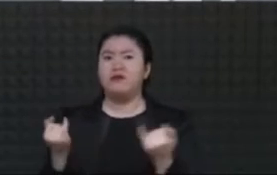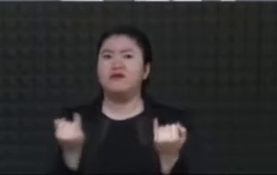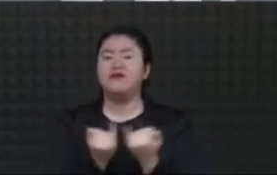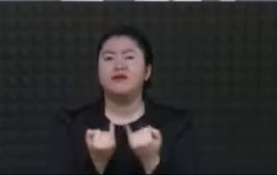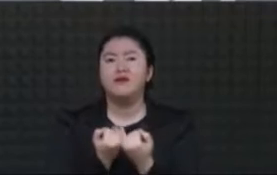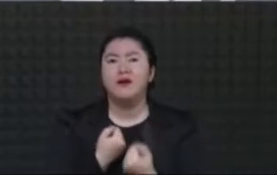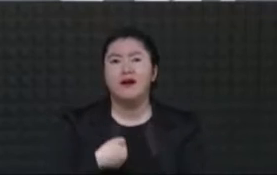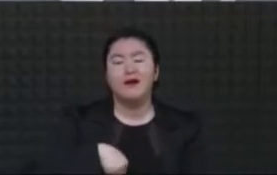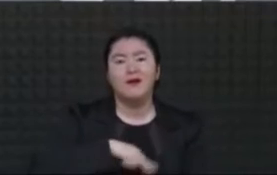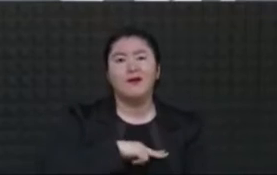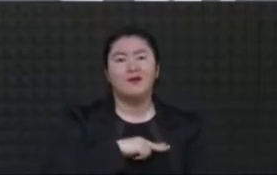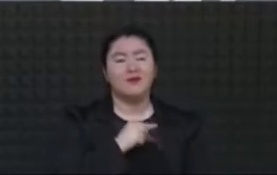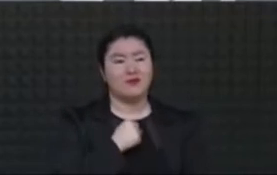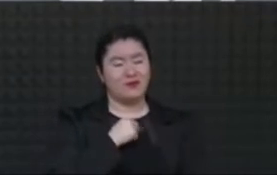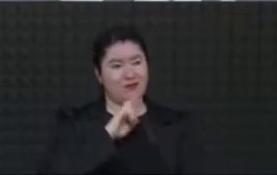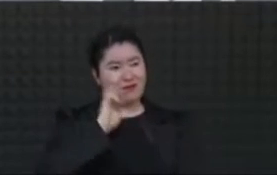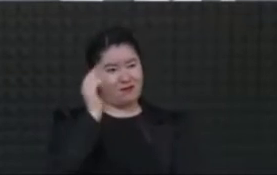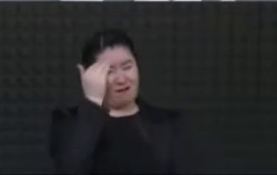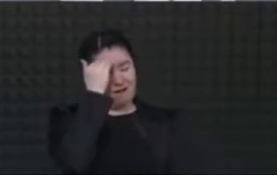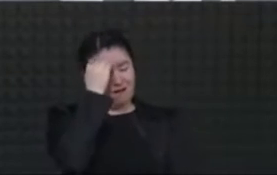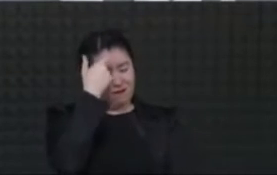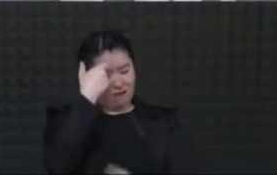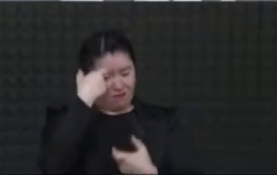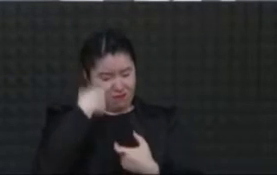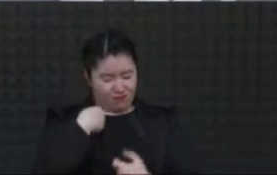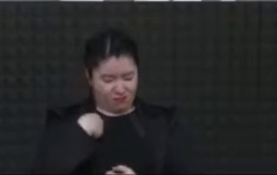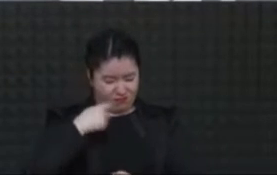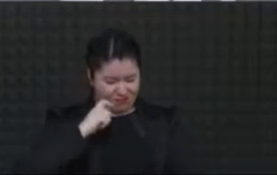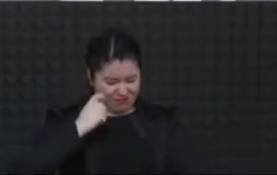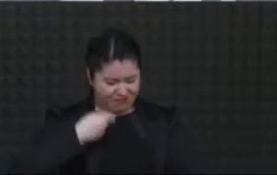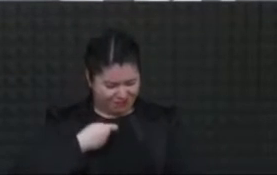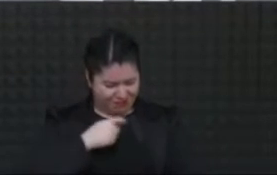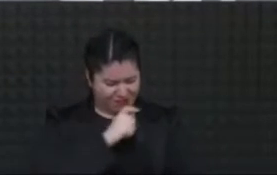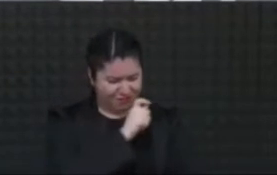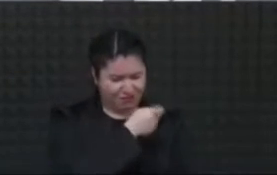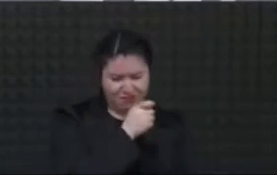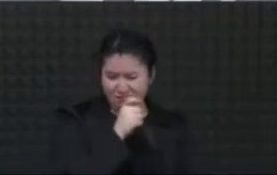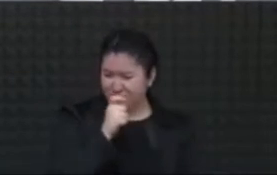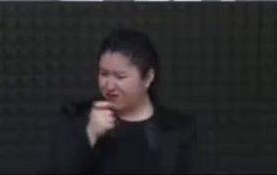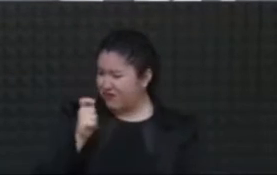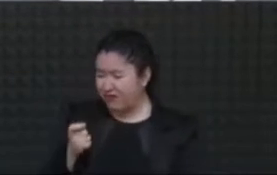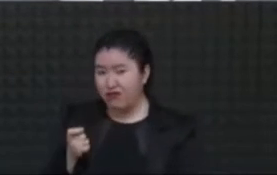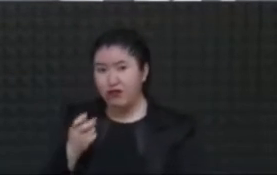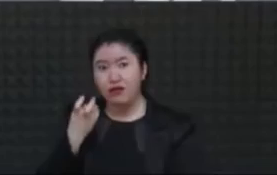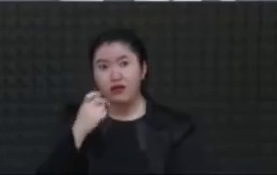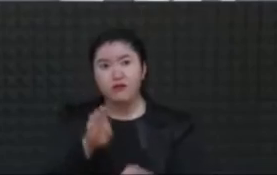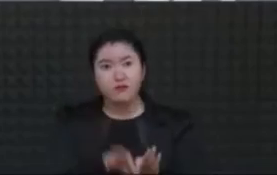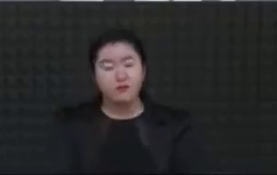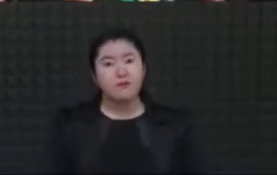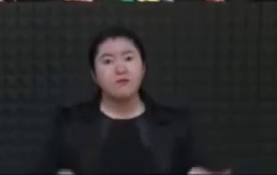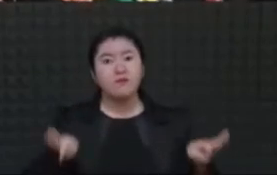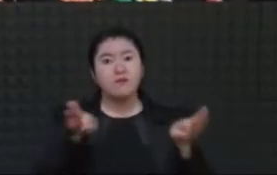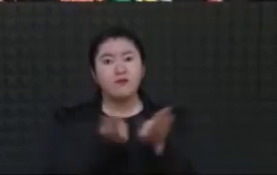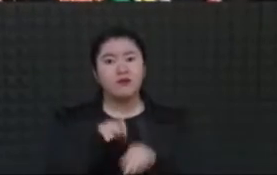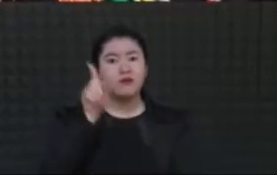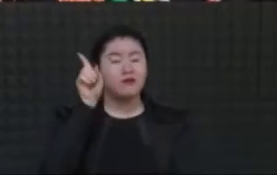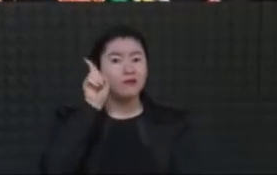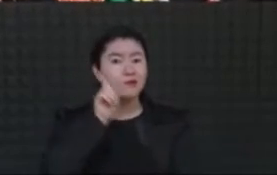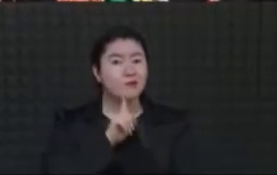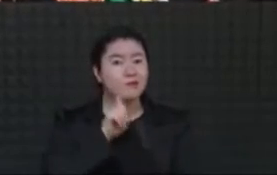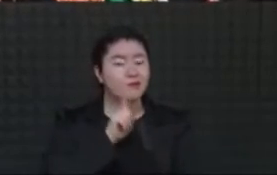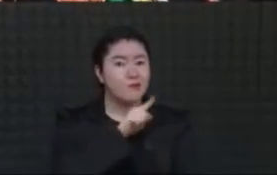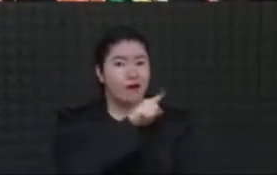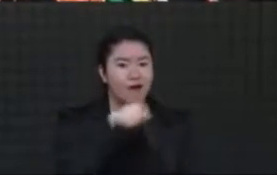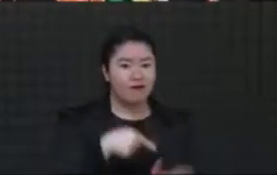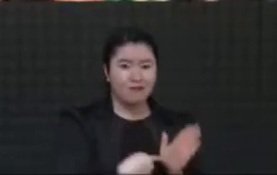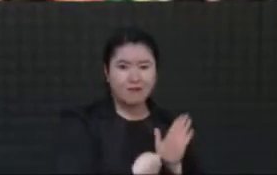Y quizá esa es la causa más grande, el hacer visibles a las mujeres en el proceso de